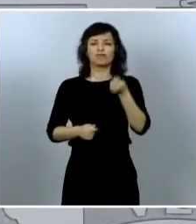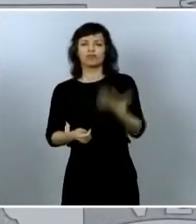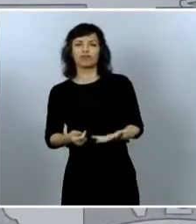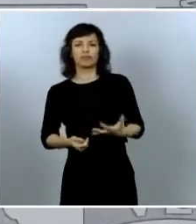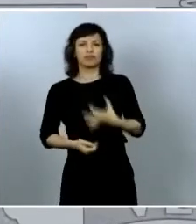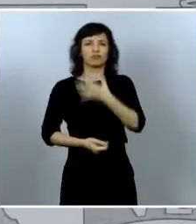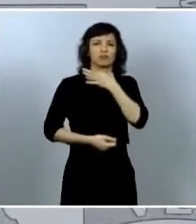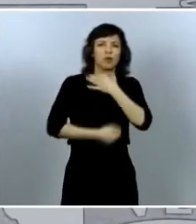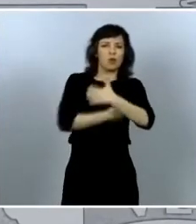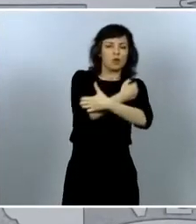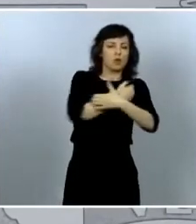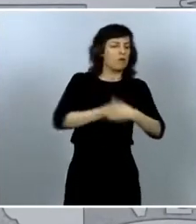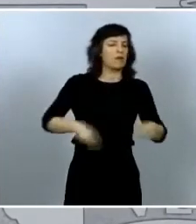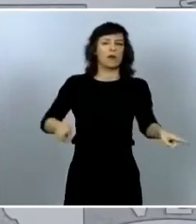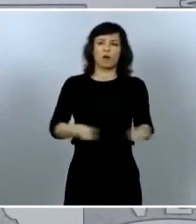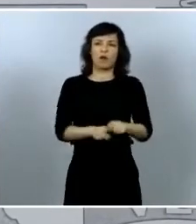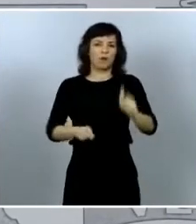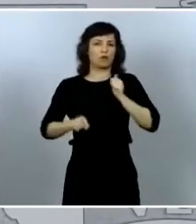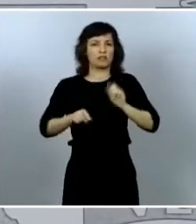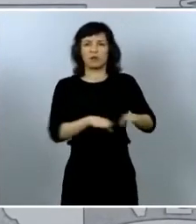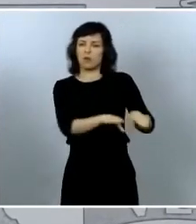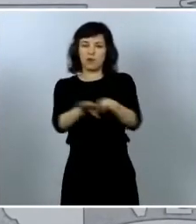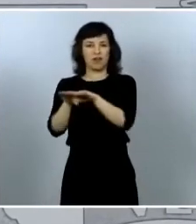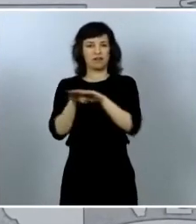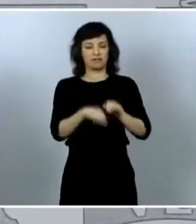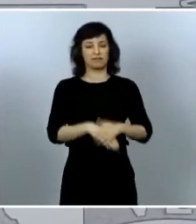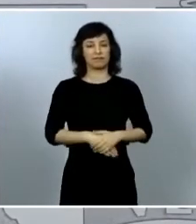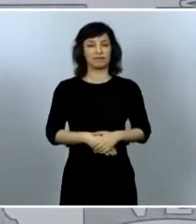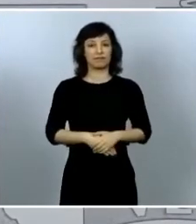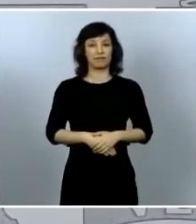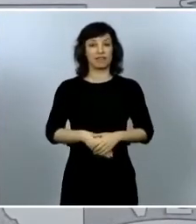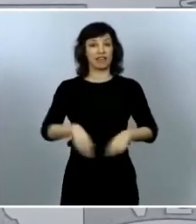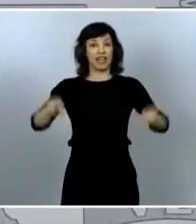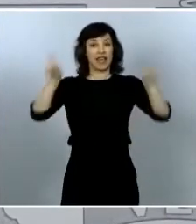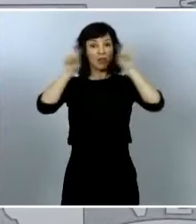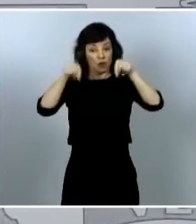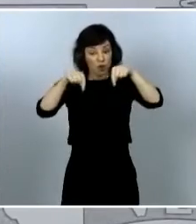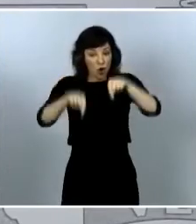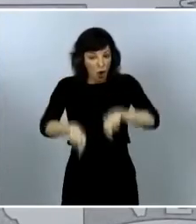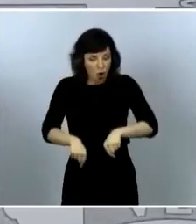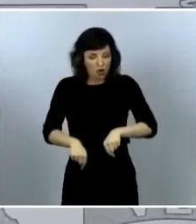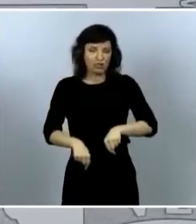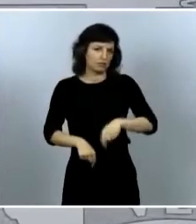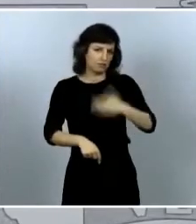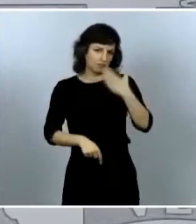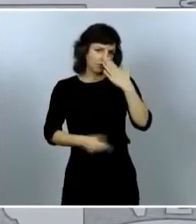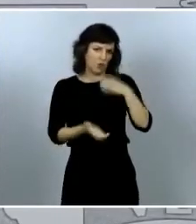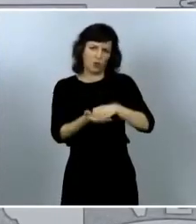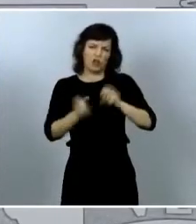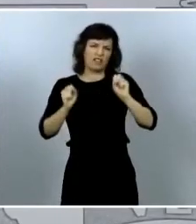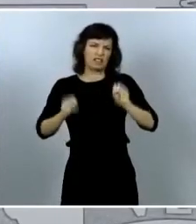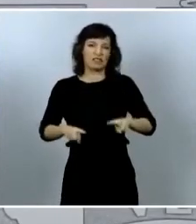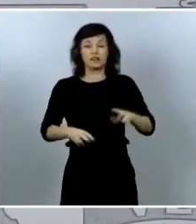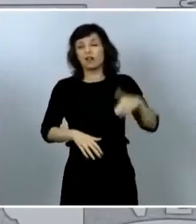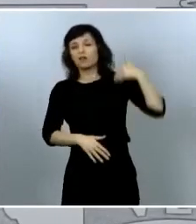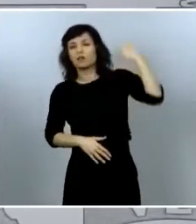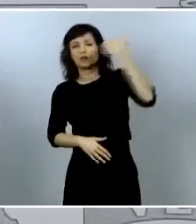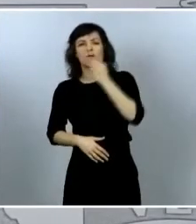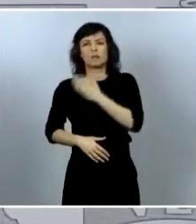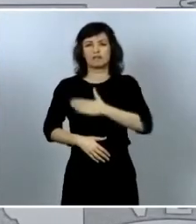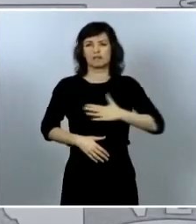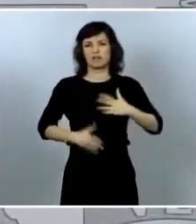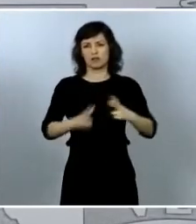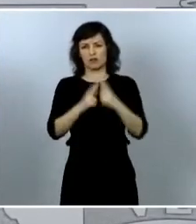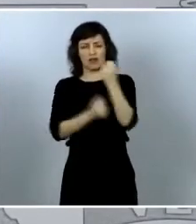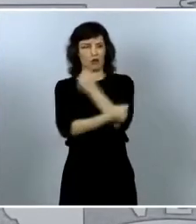las mismas oportunidades la educación de hoy es sin duda alguna el bienestar económico y social de mañana por tanto